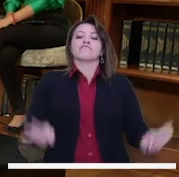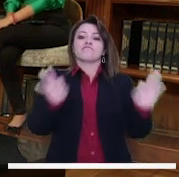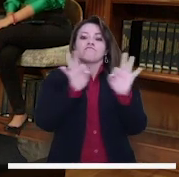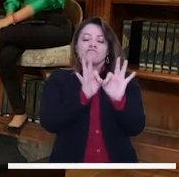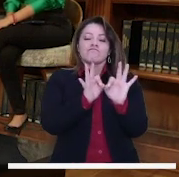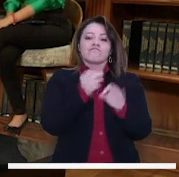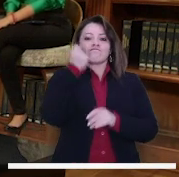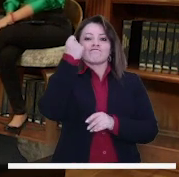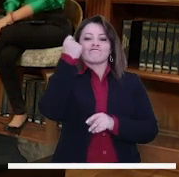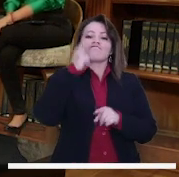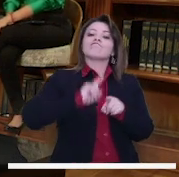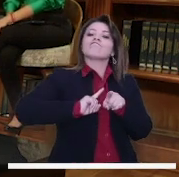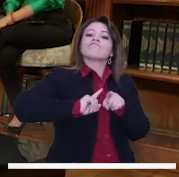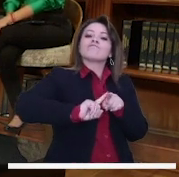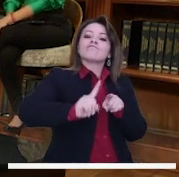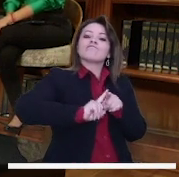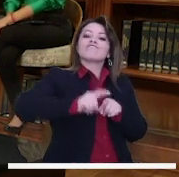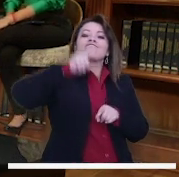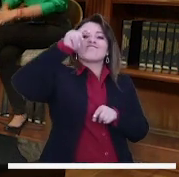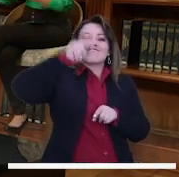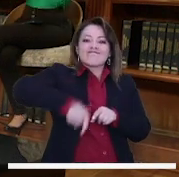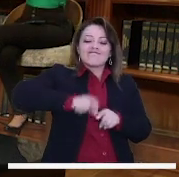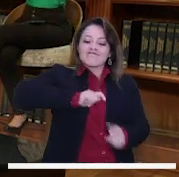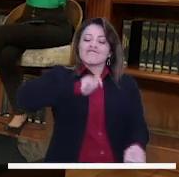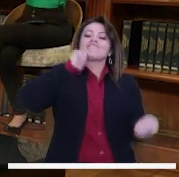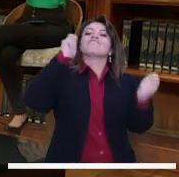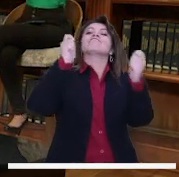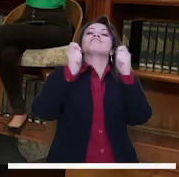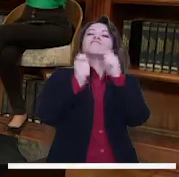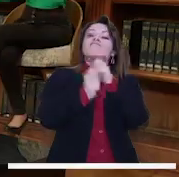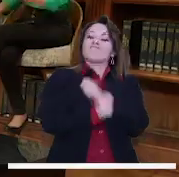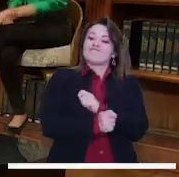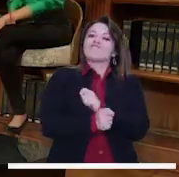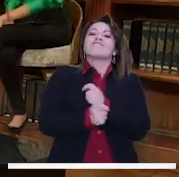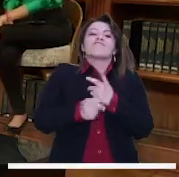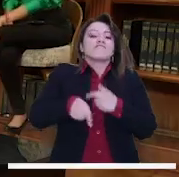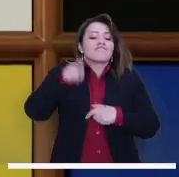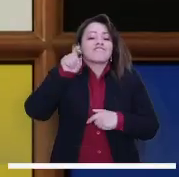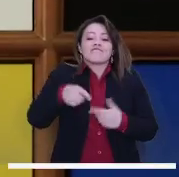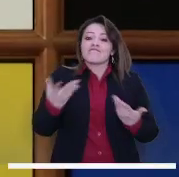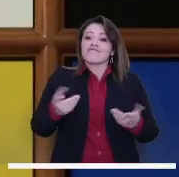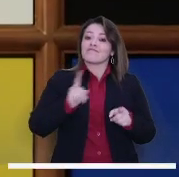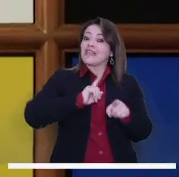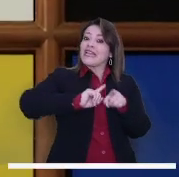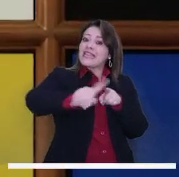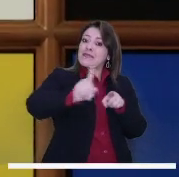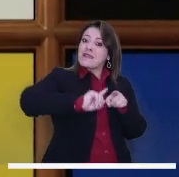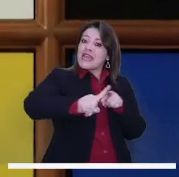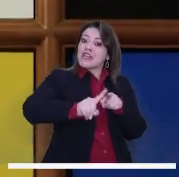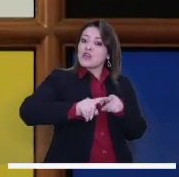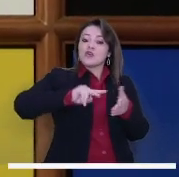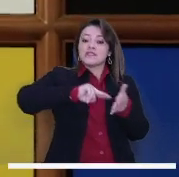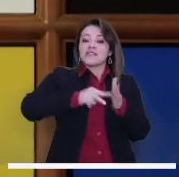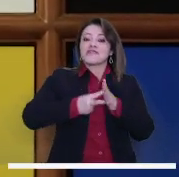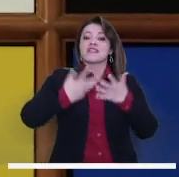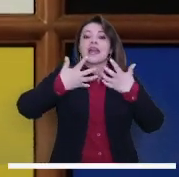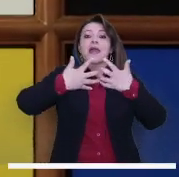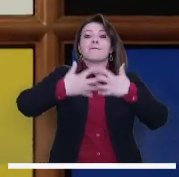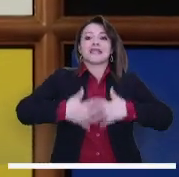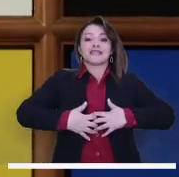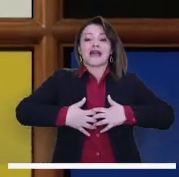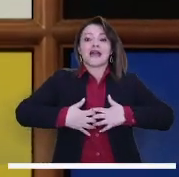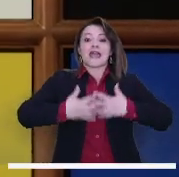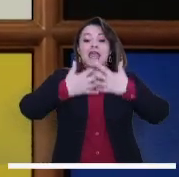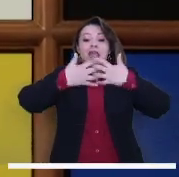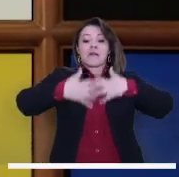entendamos que Transmilenio tiene que cambiar su forma de ver a los pasajeros. Transmilenio es una empresa, y al